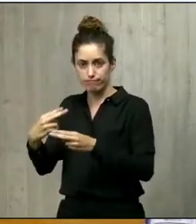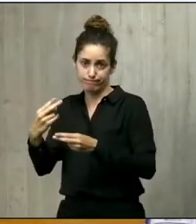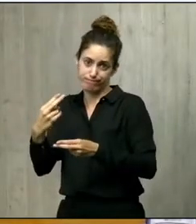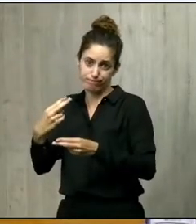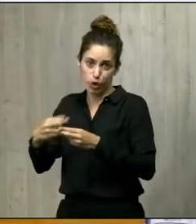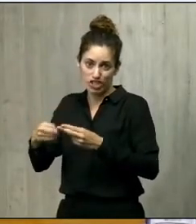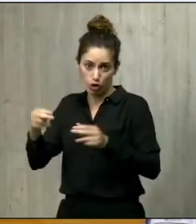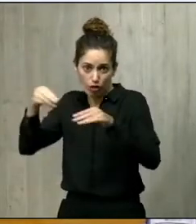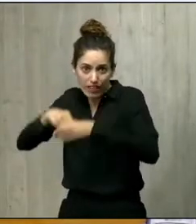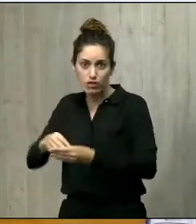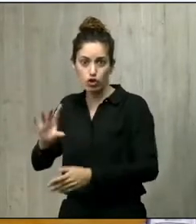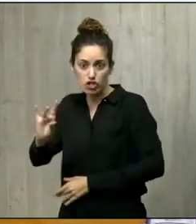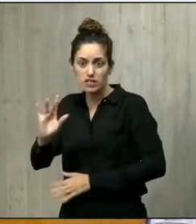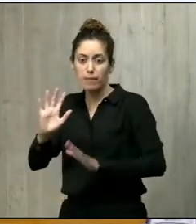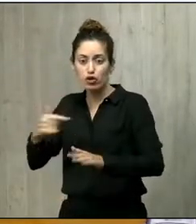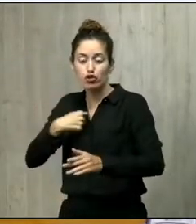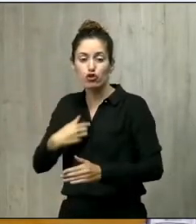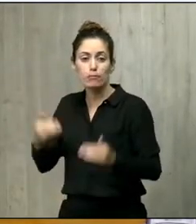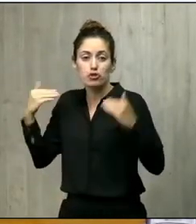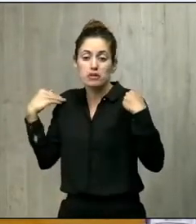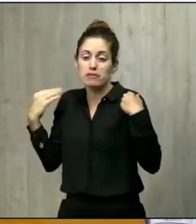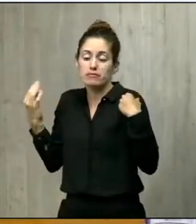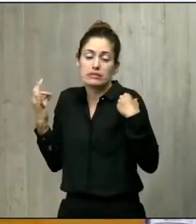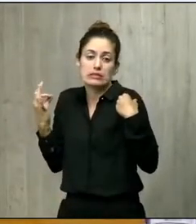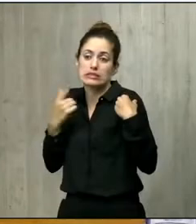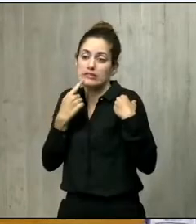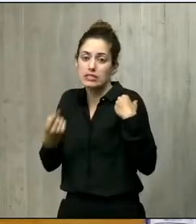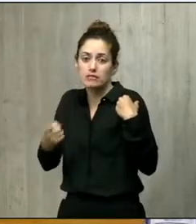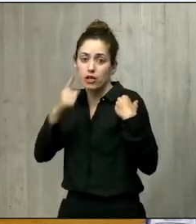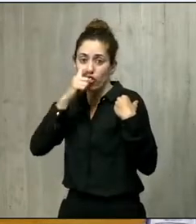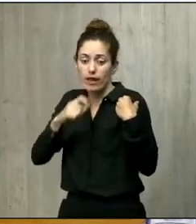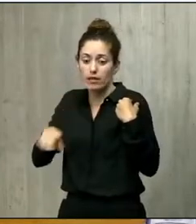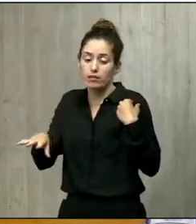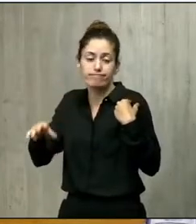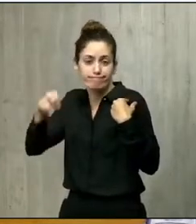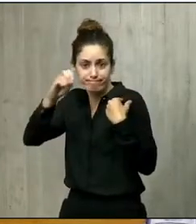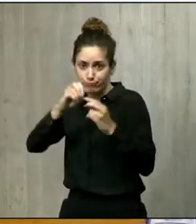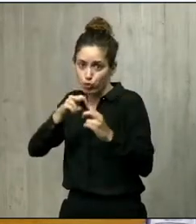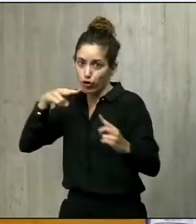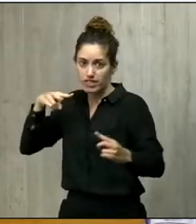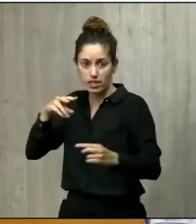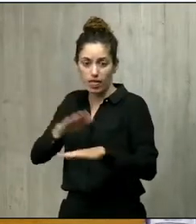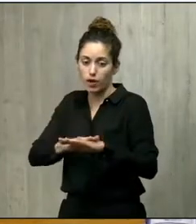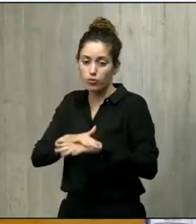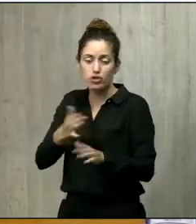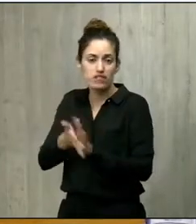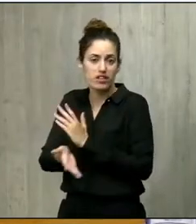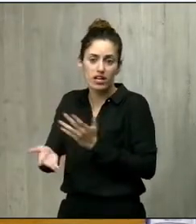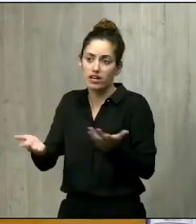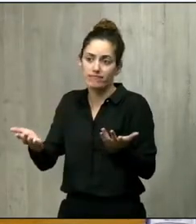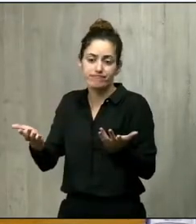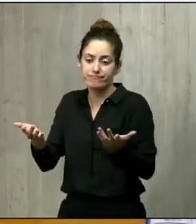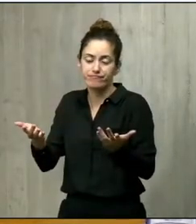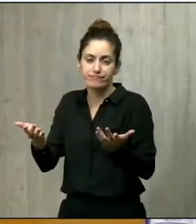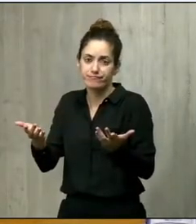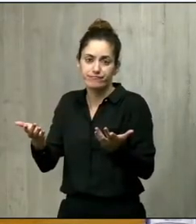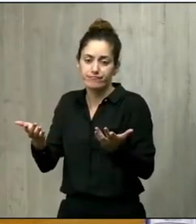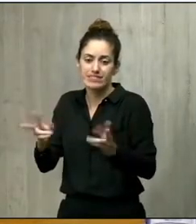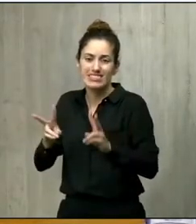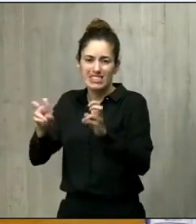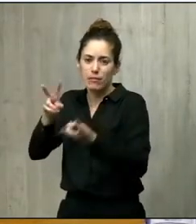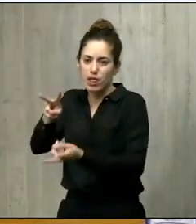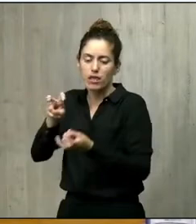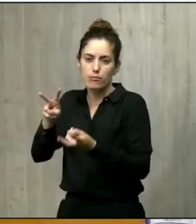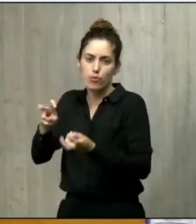creo que lo que puedo yo hacer es recordar que la posición del gobierno no es en general favorable a las reducciones de